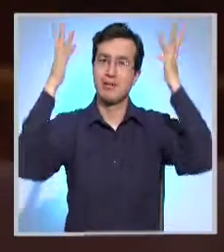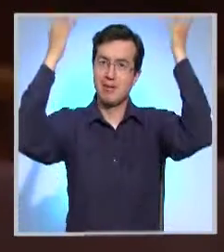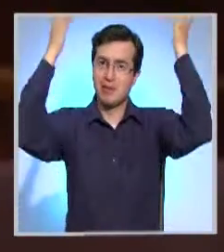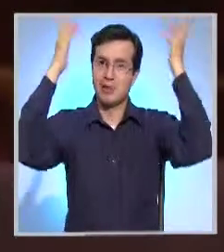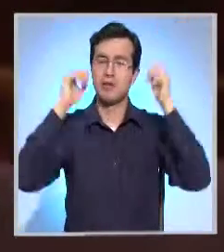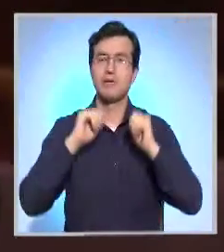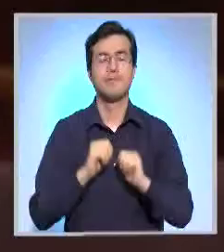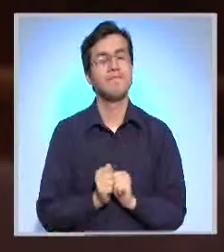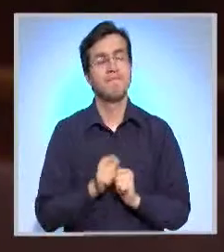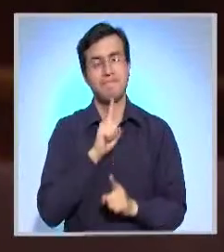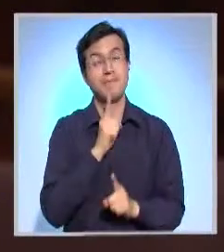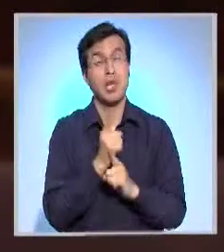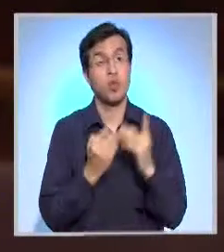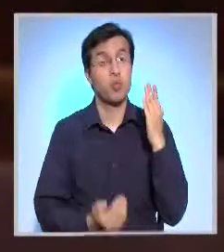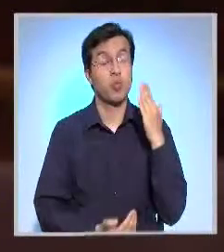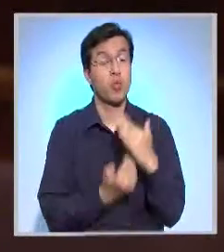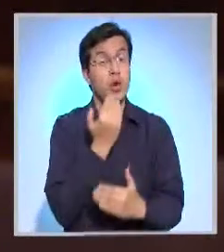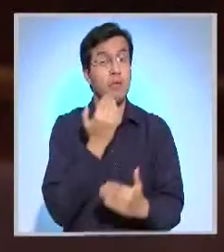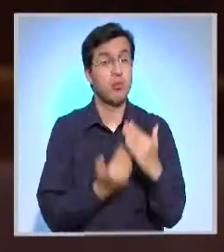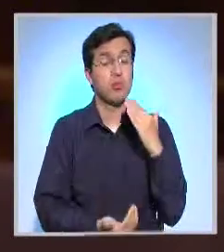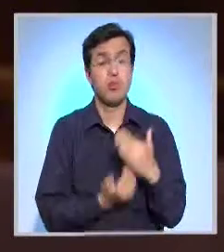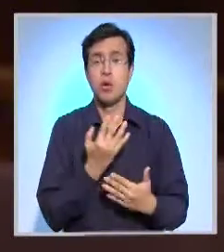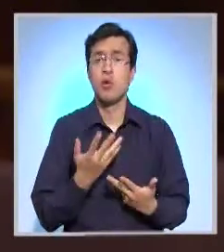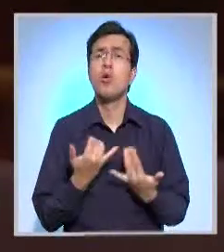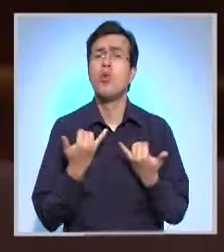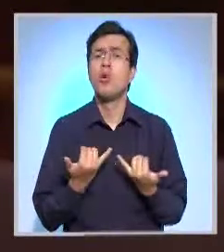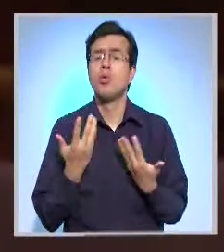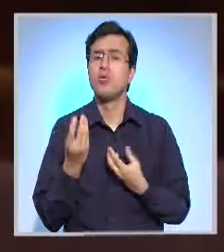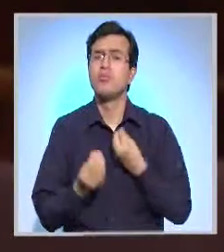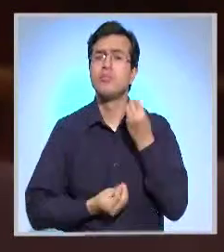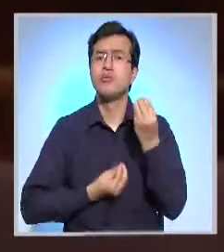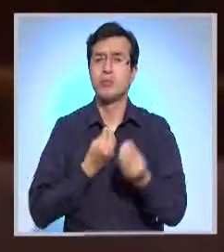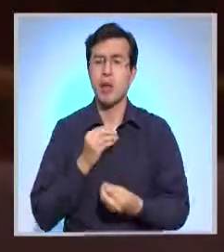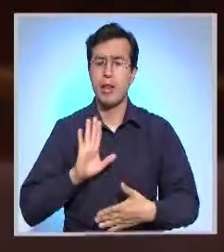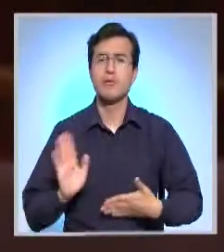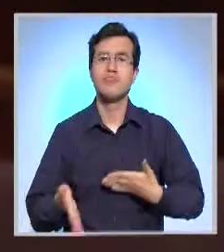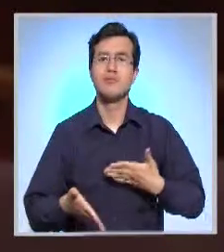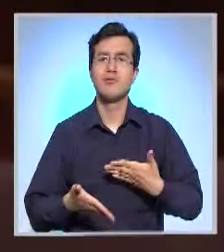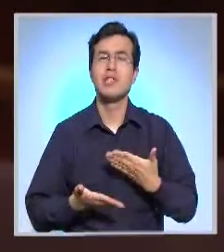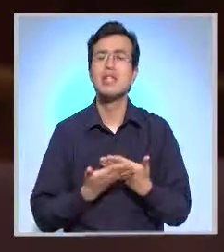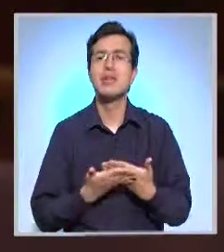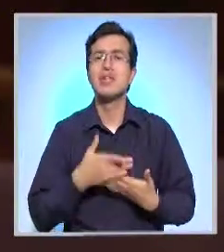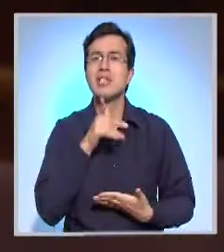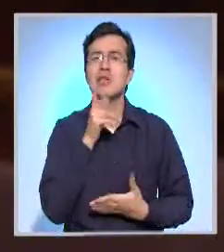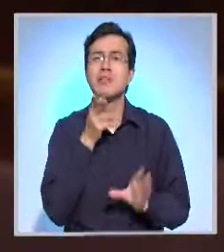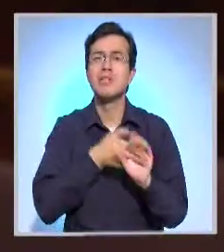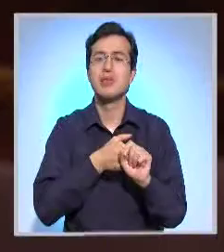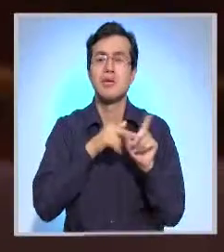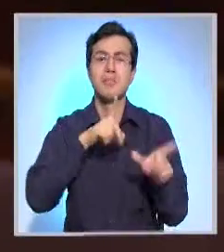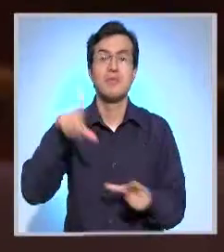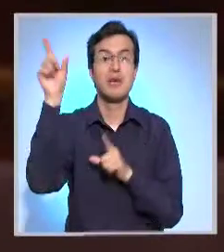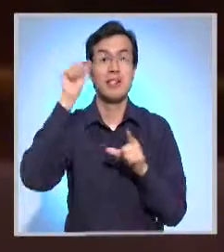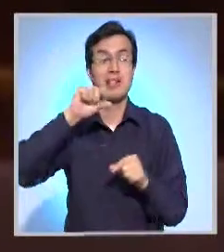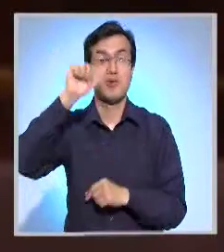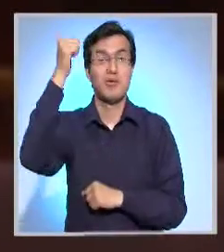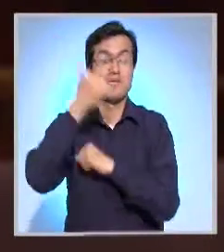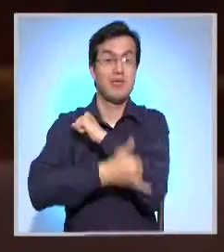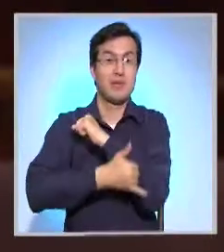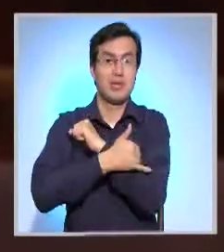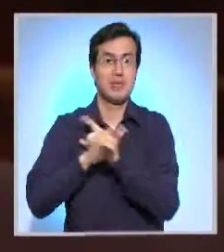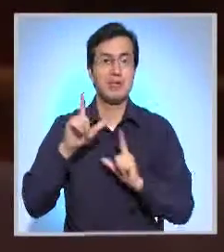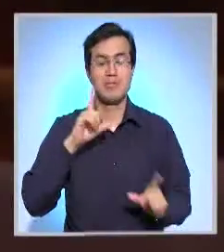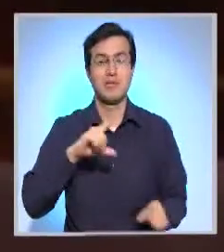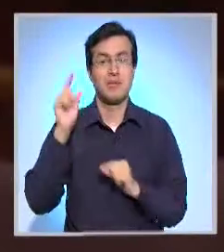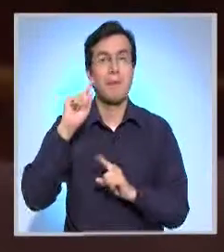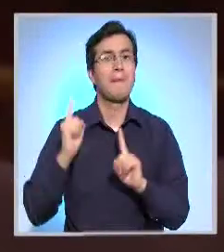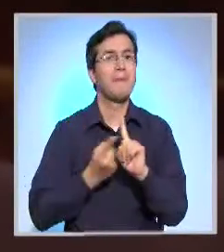Sin embargo, lo que sí es nuevo e innovador es que esta vez estamos incluidos también los ecuatorianos migrantes en el exterior. Es la primera